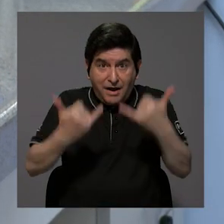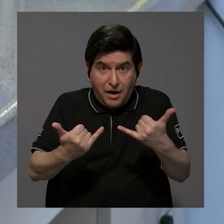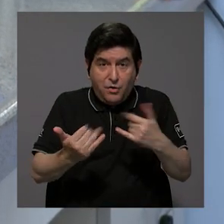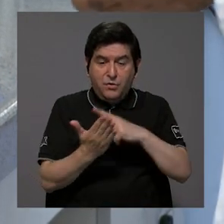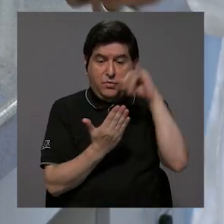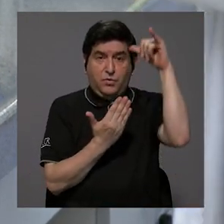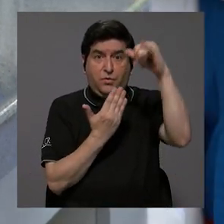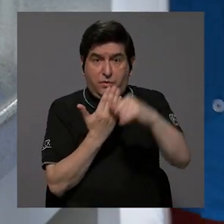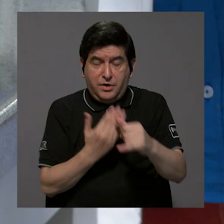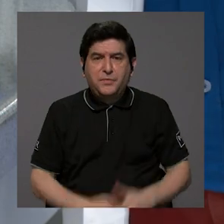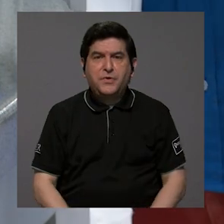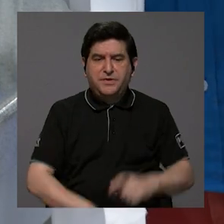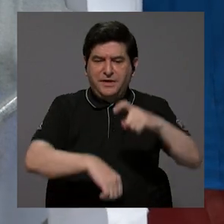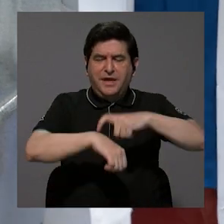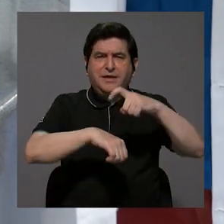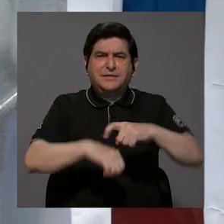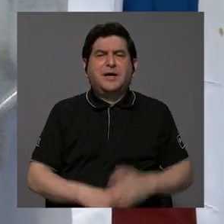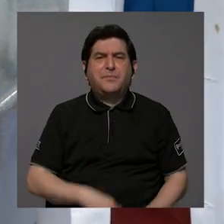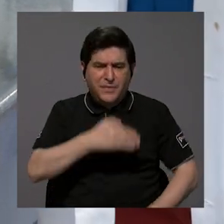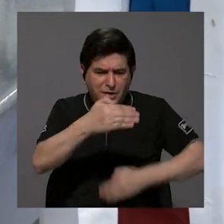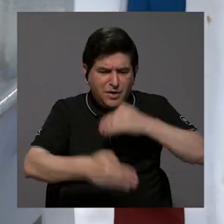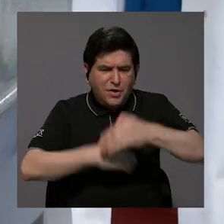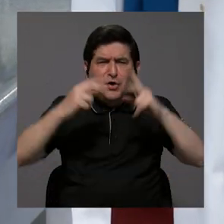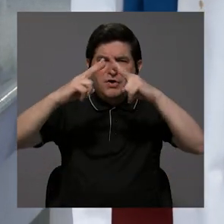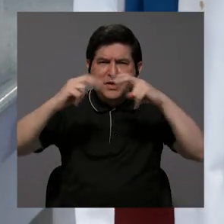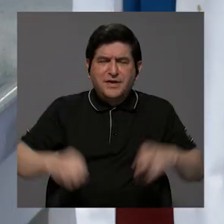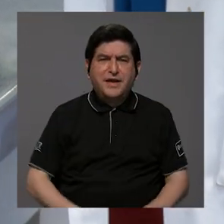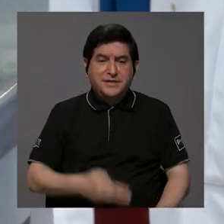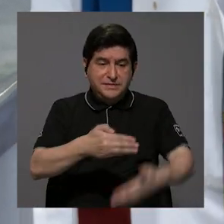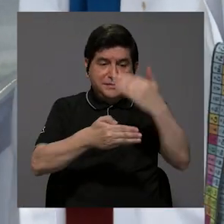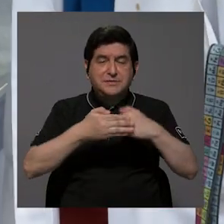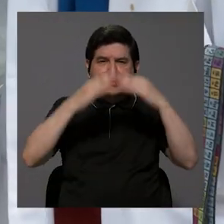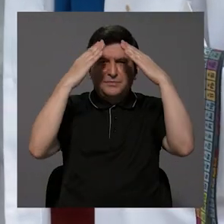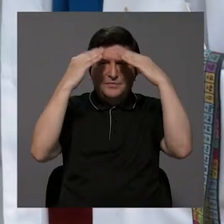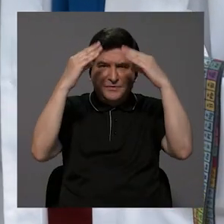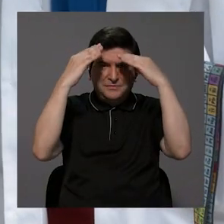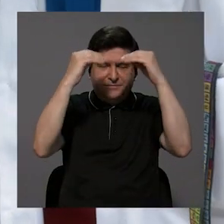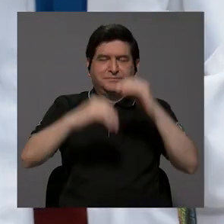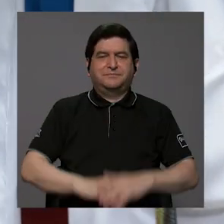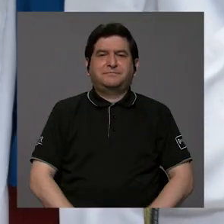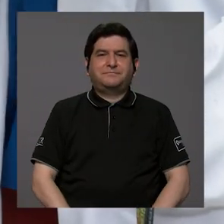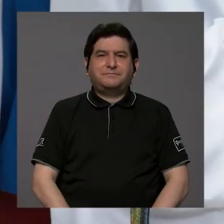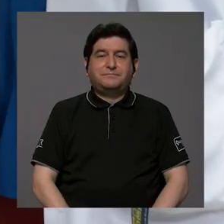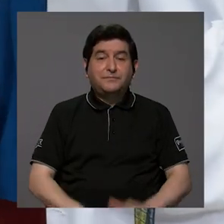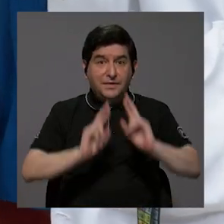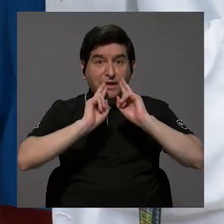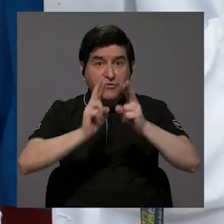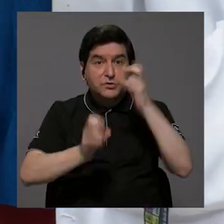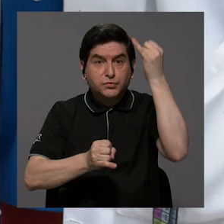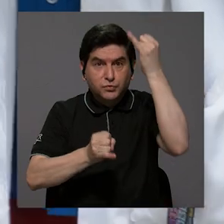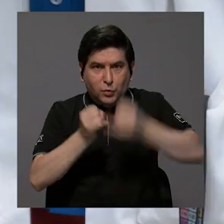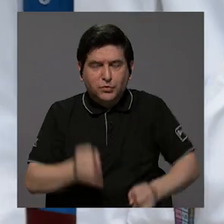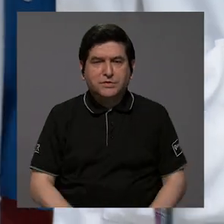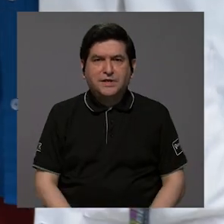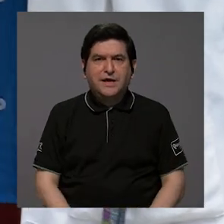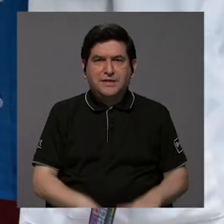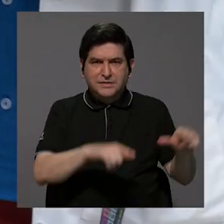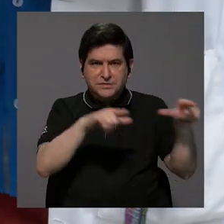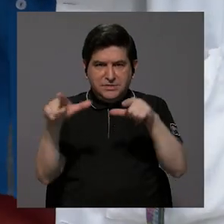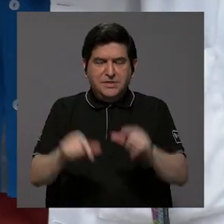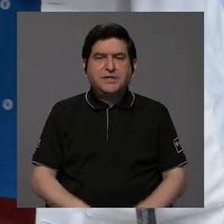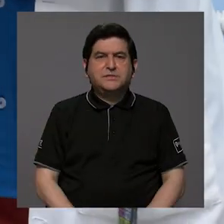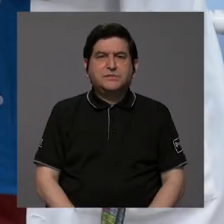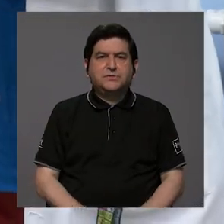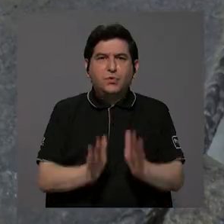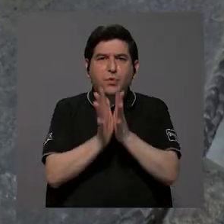proyecto se encuentra en la etapa de procesamiento y análisis preliminar de datos. Los resultados finales estarán disponibles para el